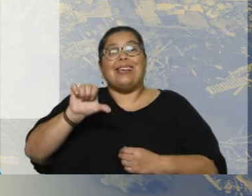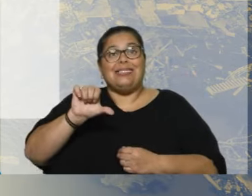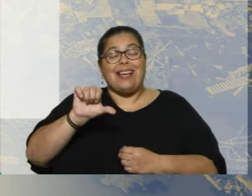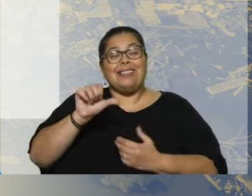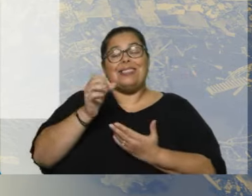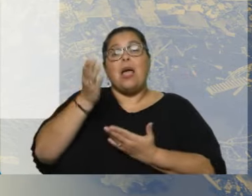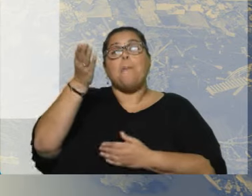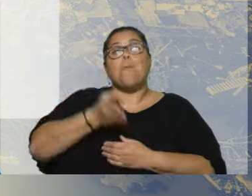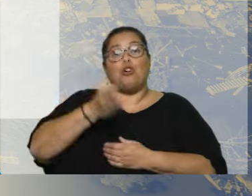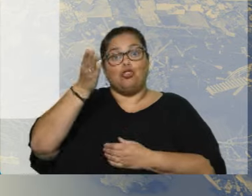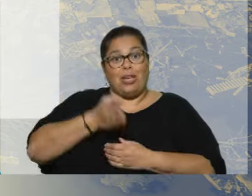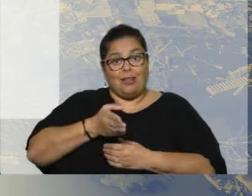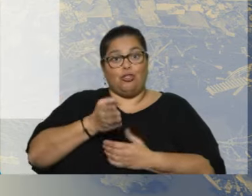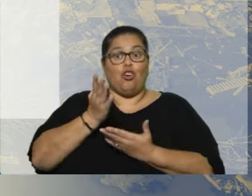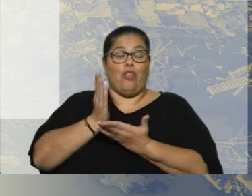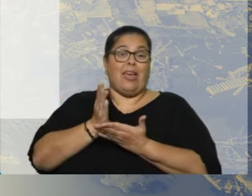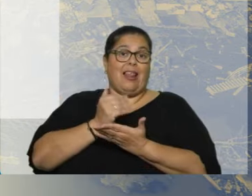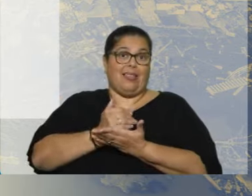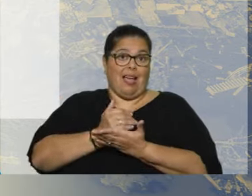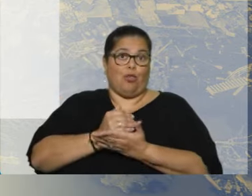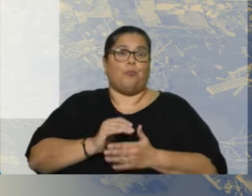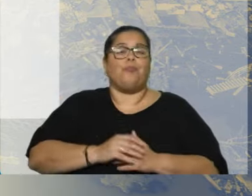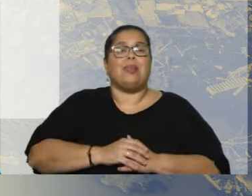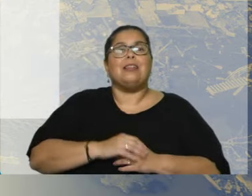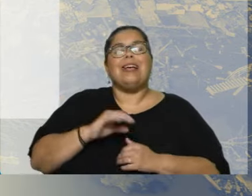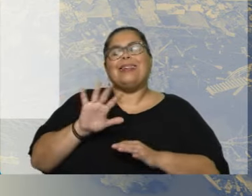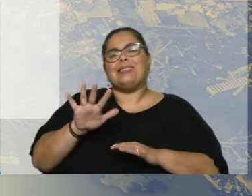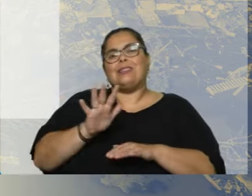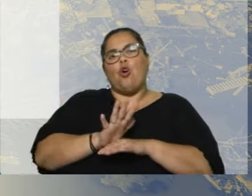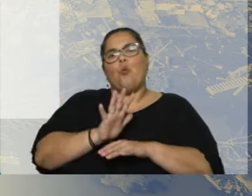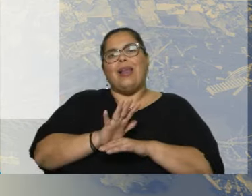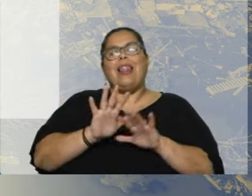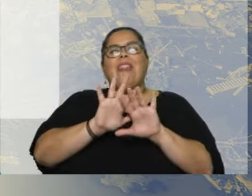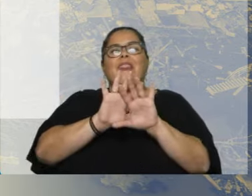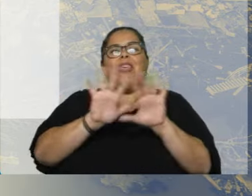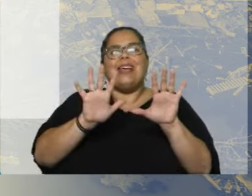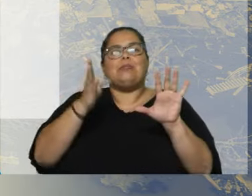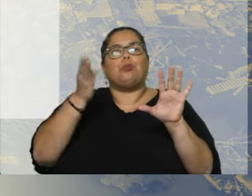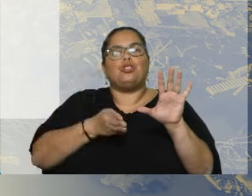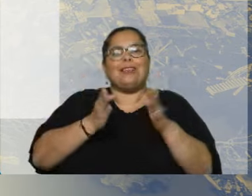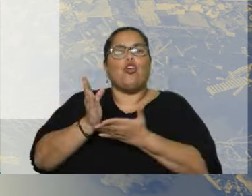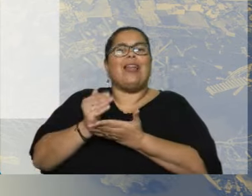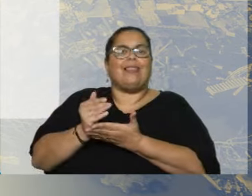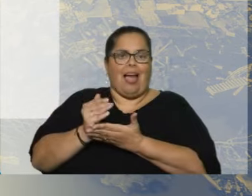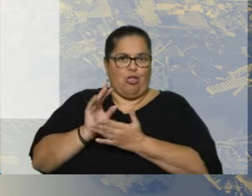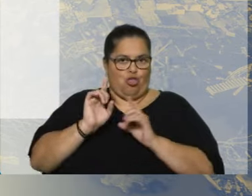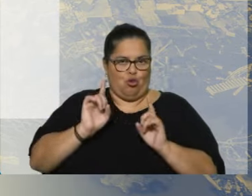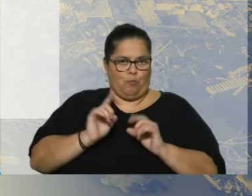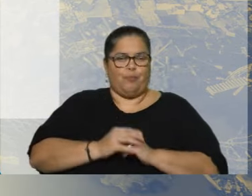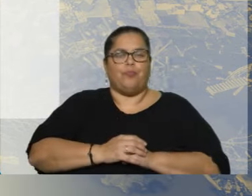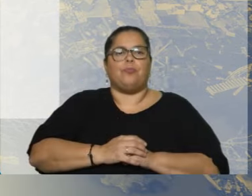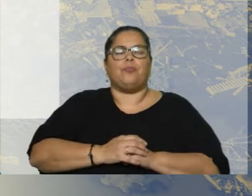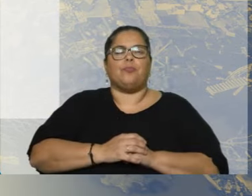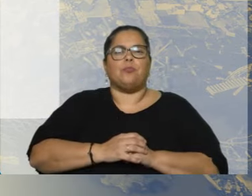que es un 10% del Estado. Digamos, quizás en cuanto a la división política representaría poco en su distribución.